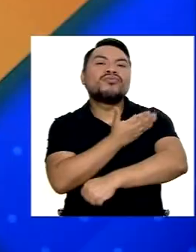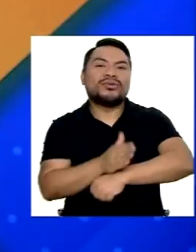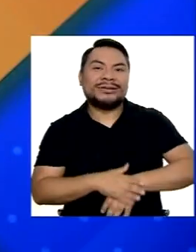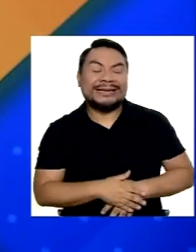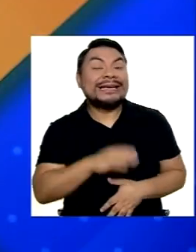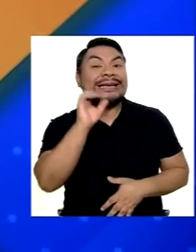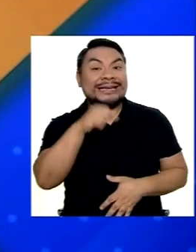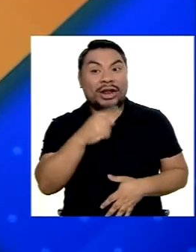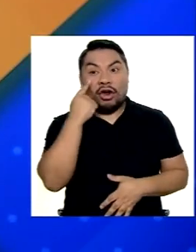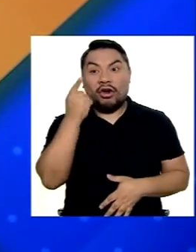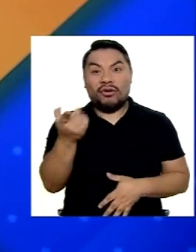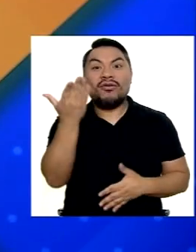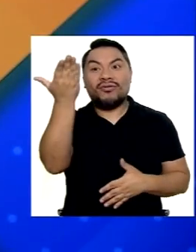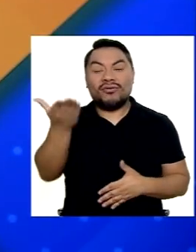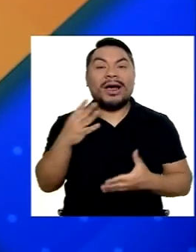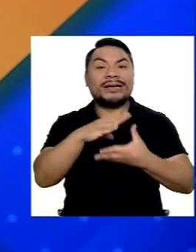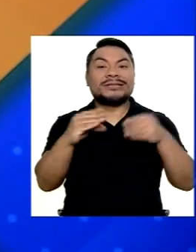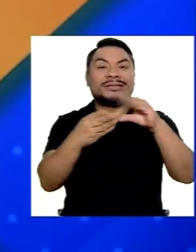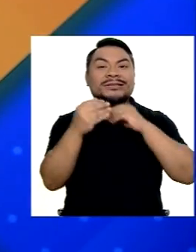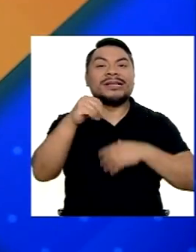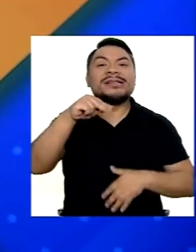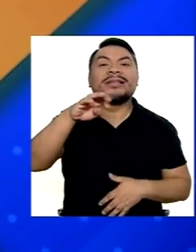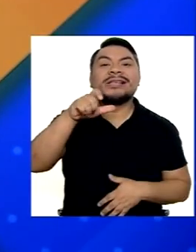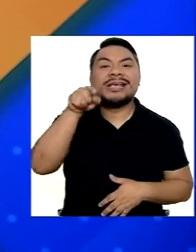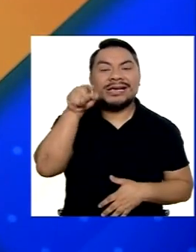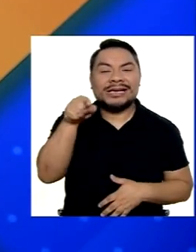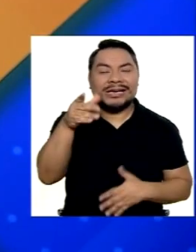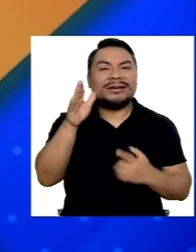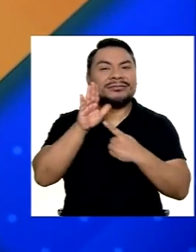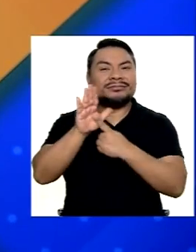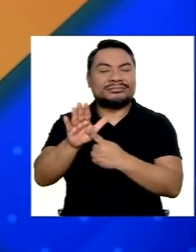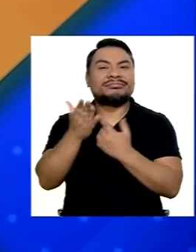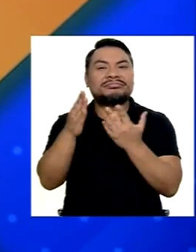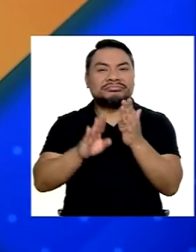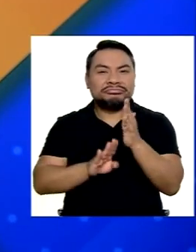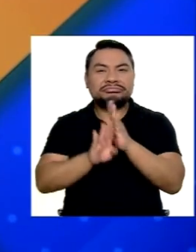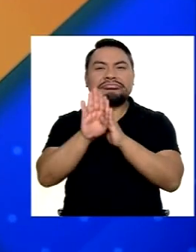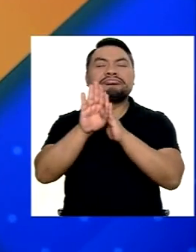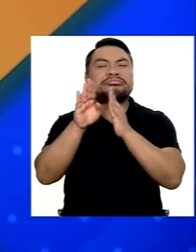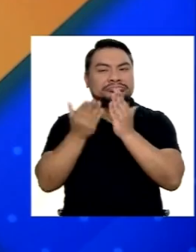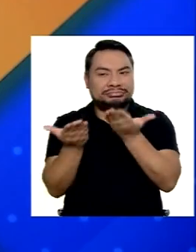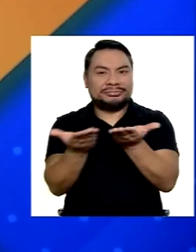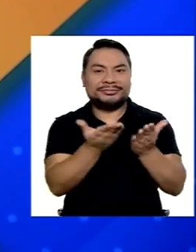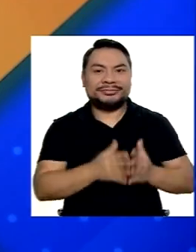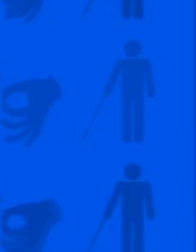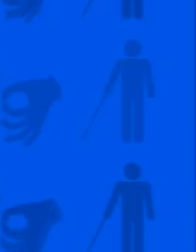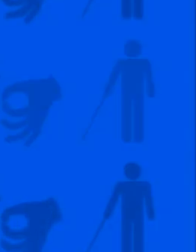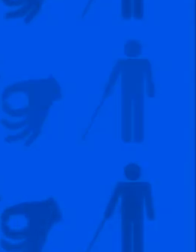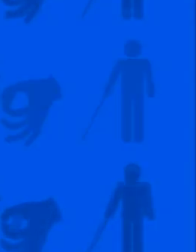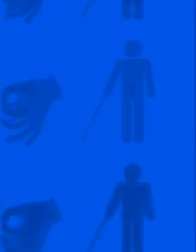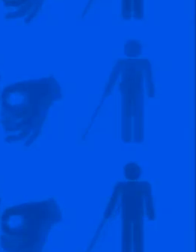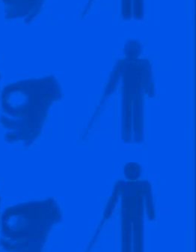Así es Vamos a conocer Entonces A Ángel En el segmento Sin límites